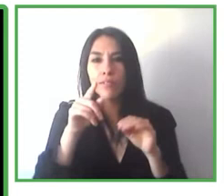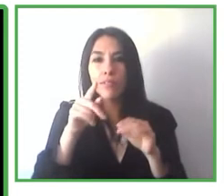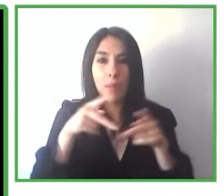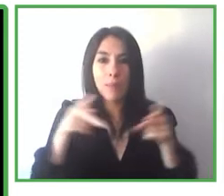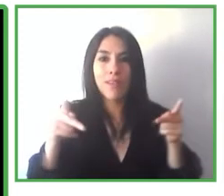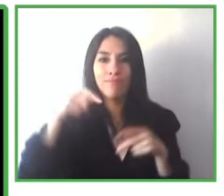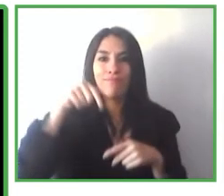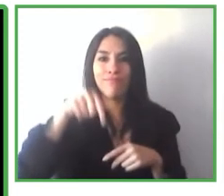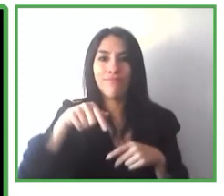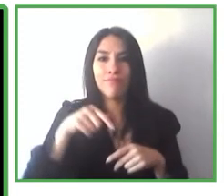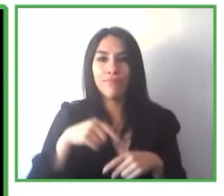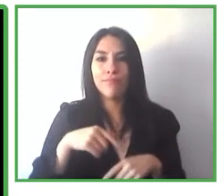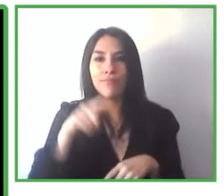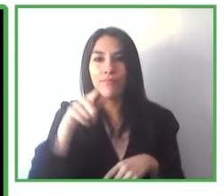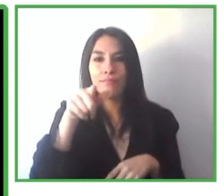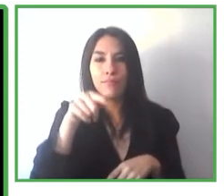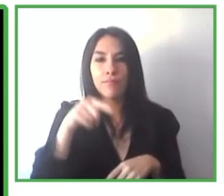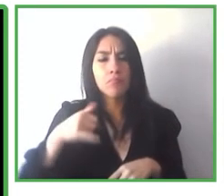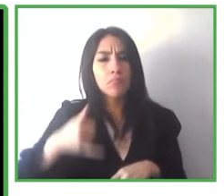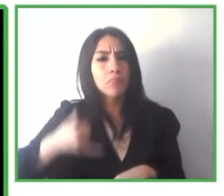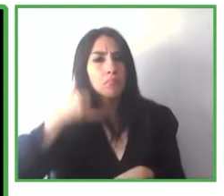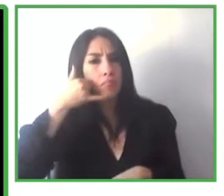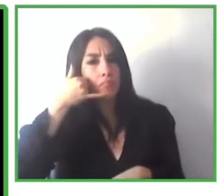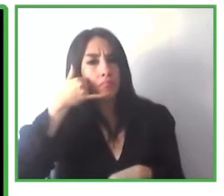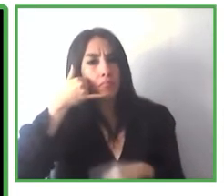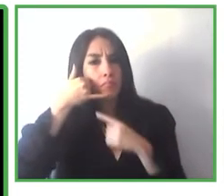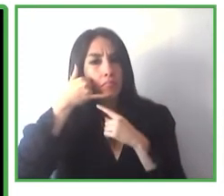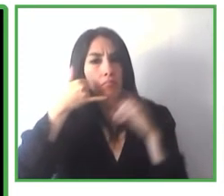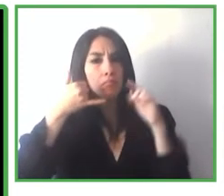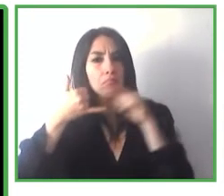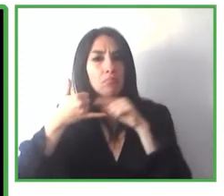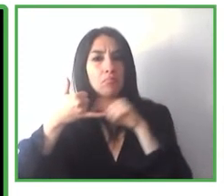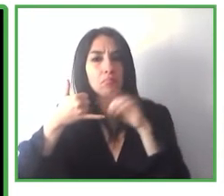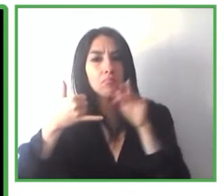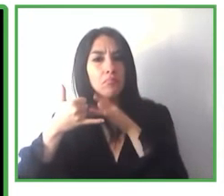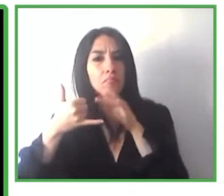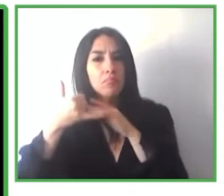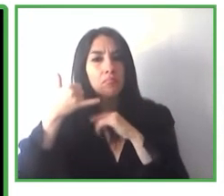móvil mirar alrededor y si escucháis un sonido es que he visto la parada